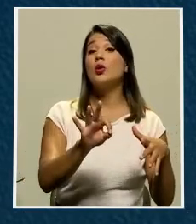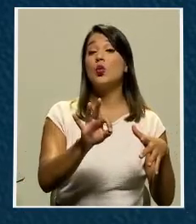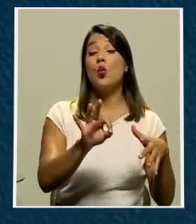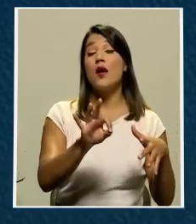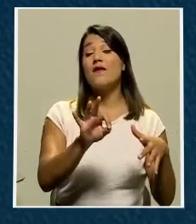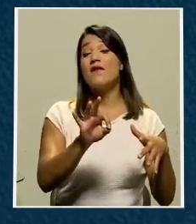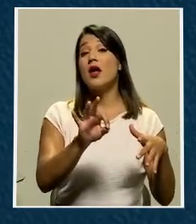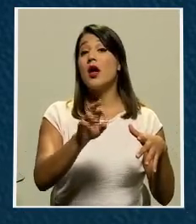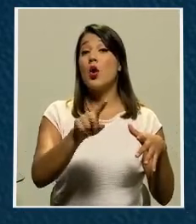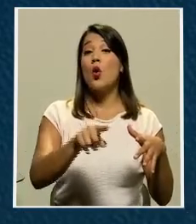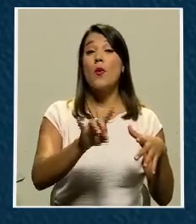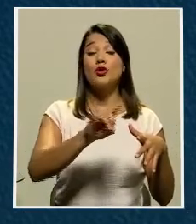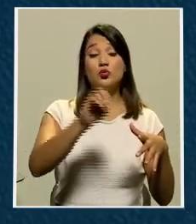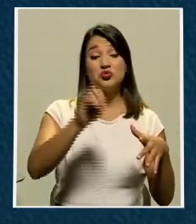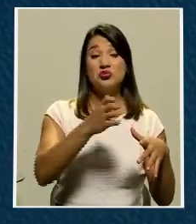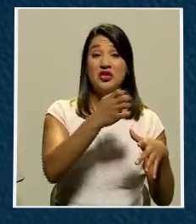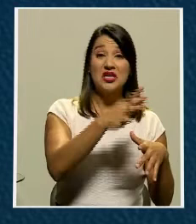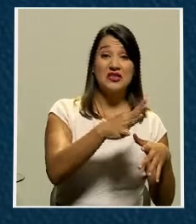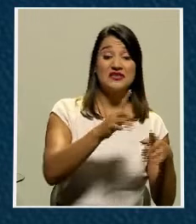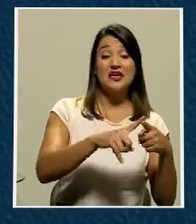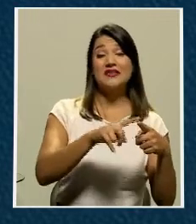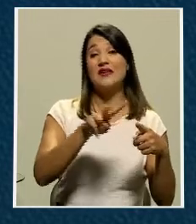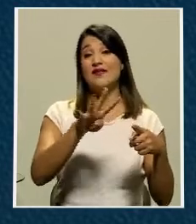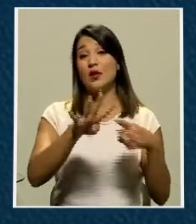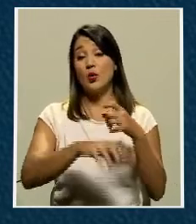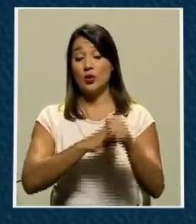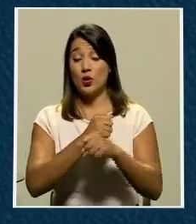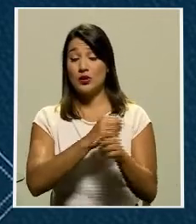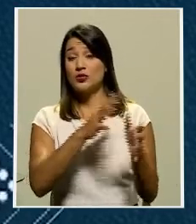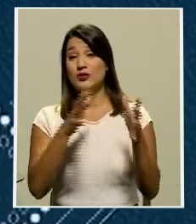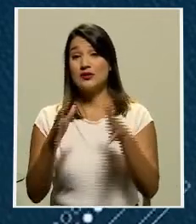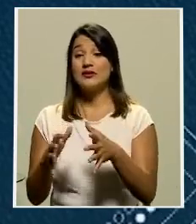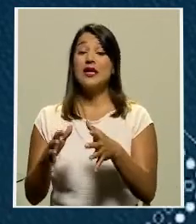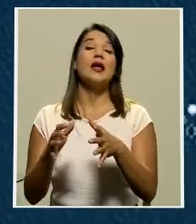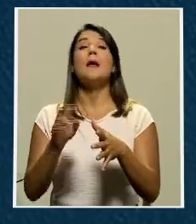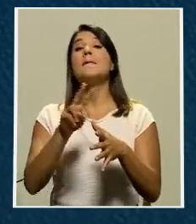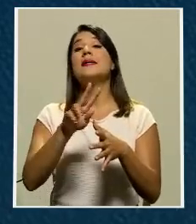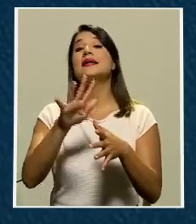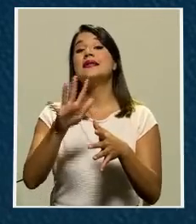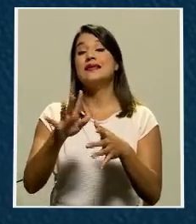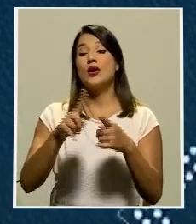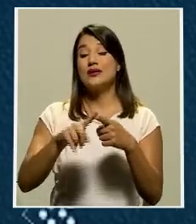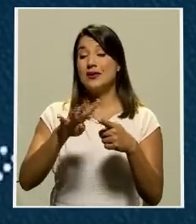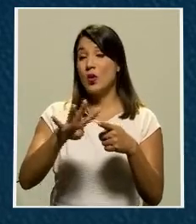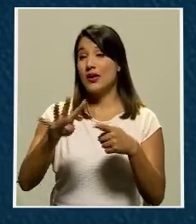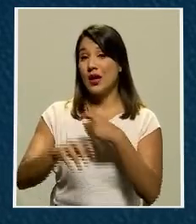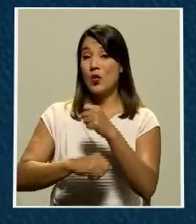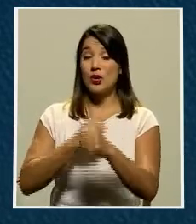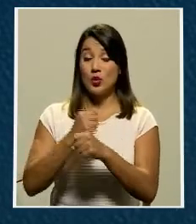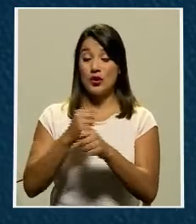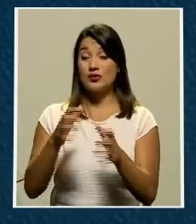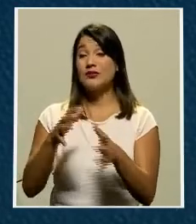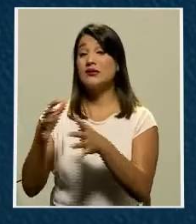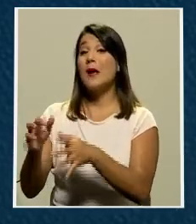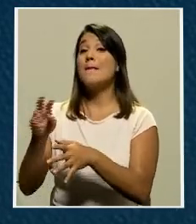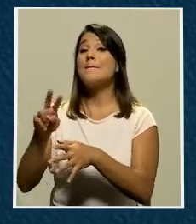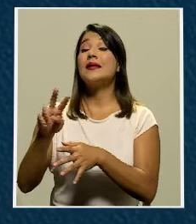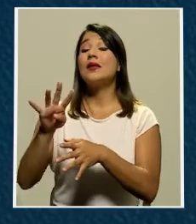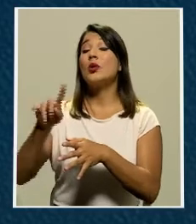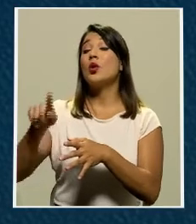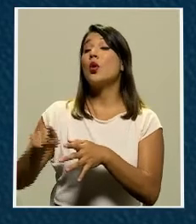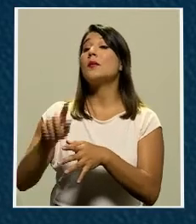años, un 45,7%, entre 25 a 44 años, y un 24